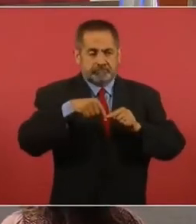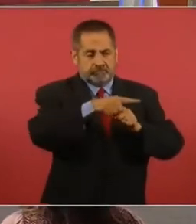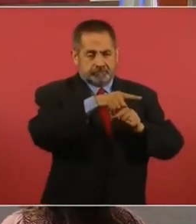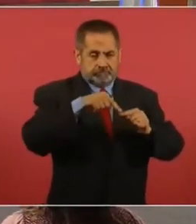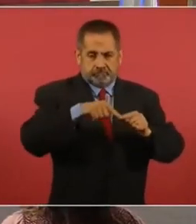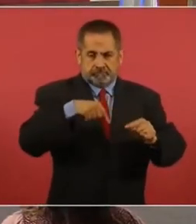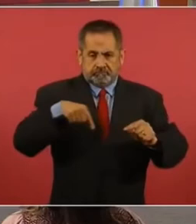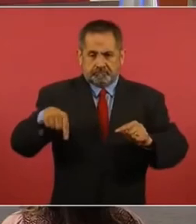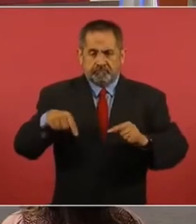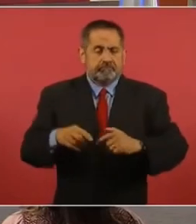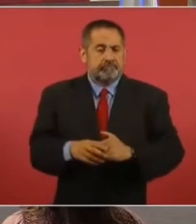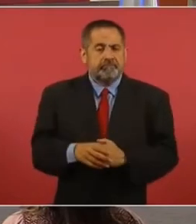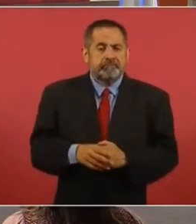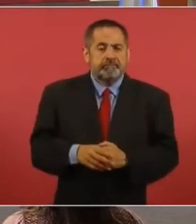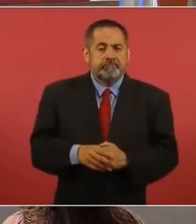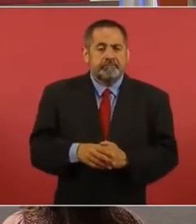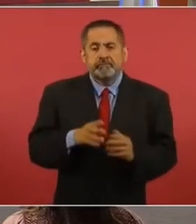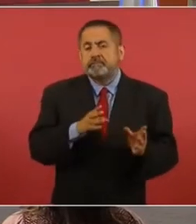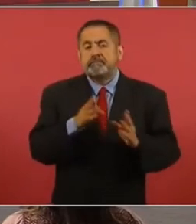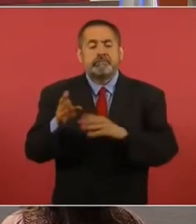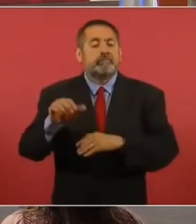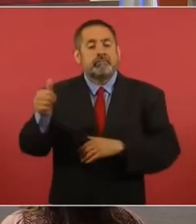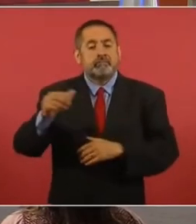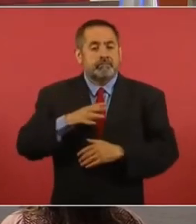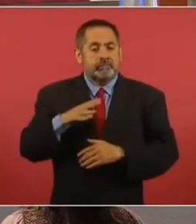Tenemos, pues,